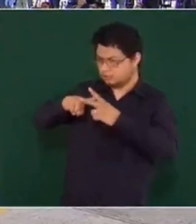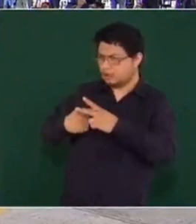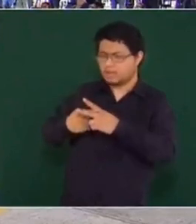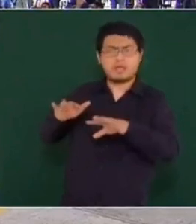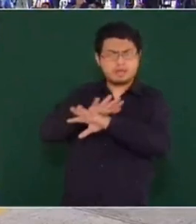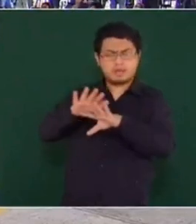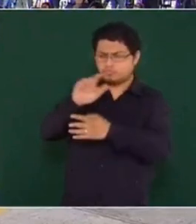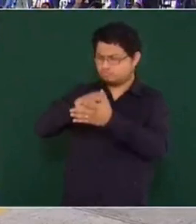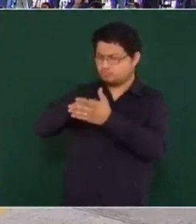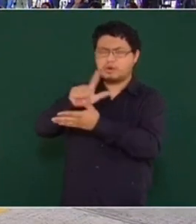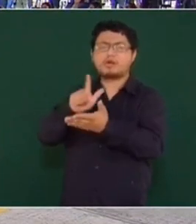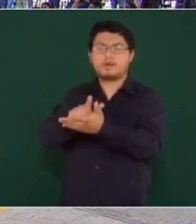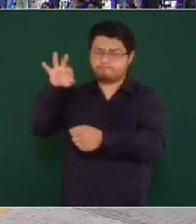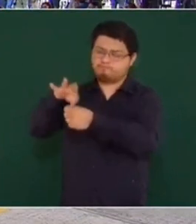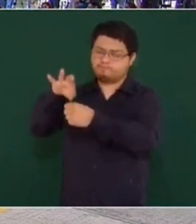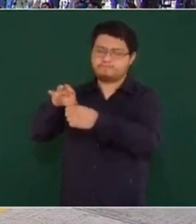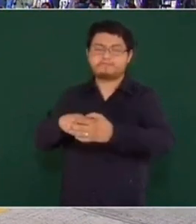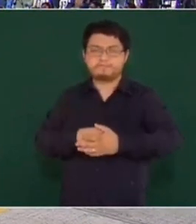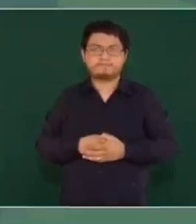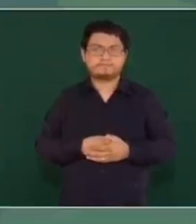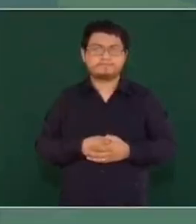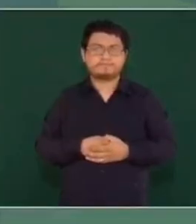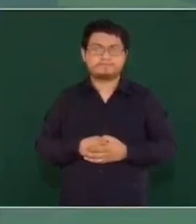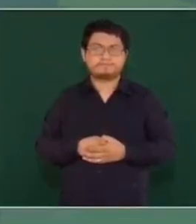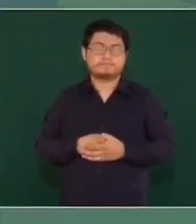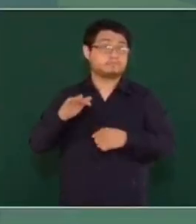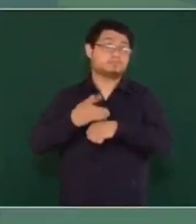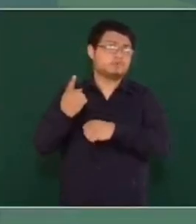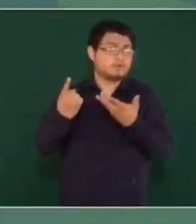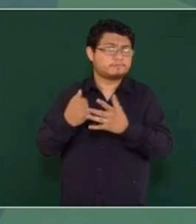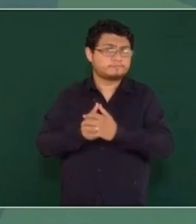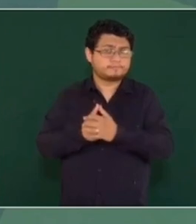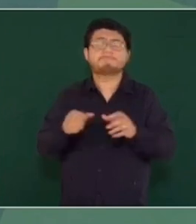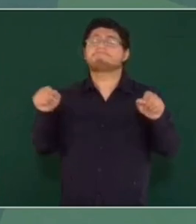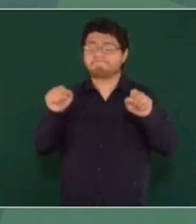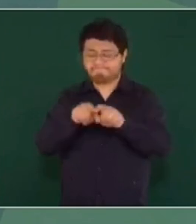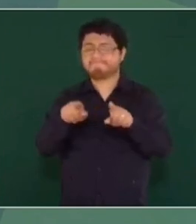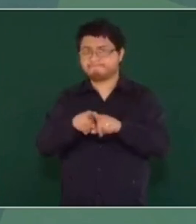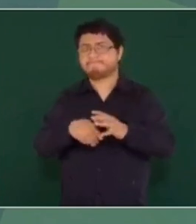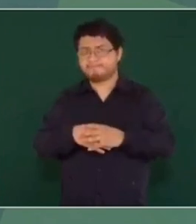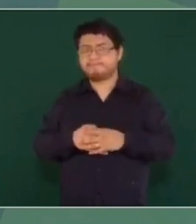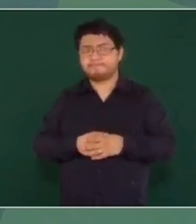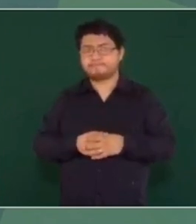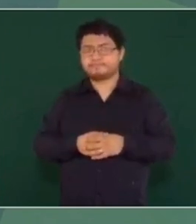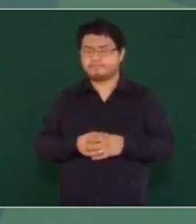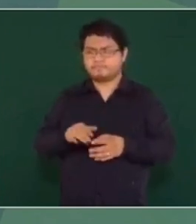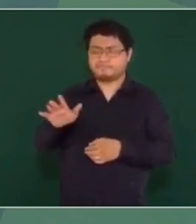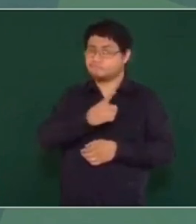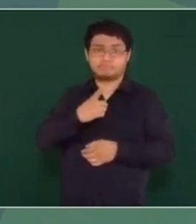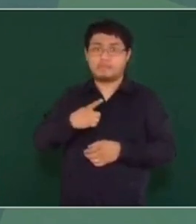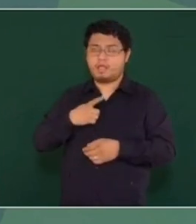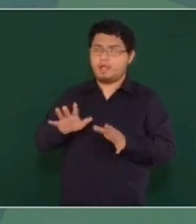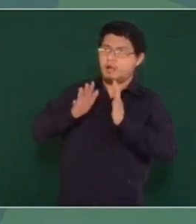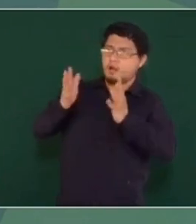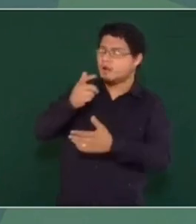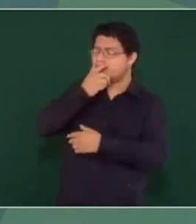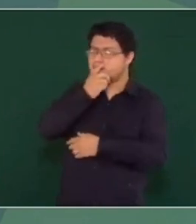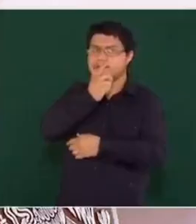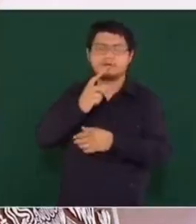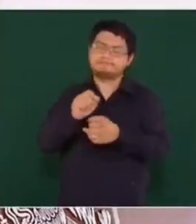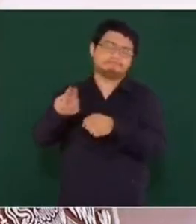reforma a ley electoral. Sí, porque también no debe de sorprendernos,